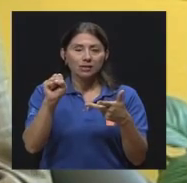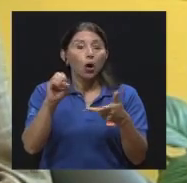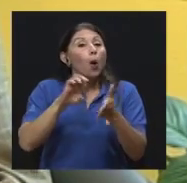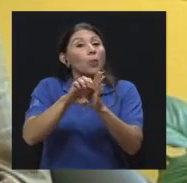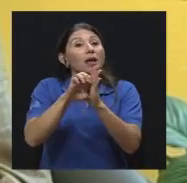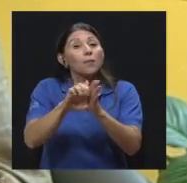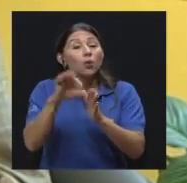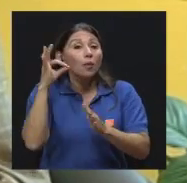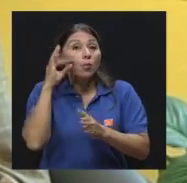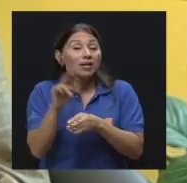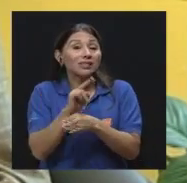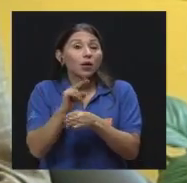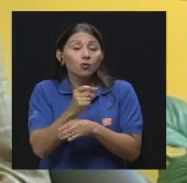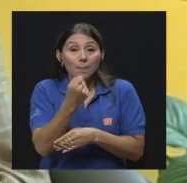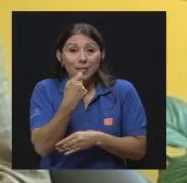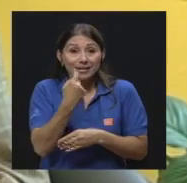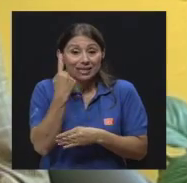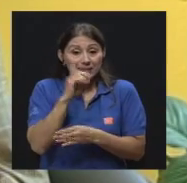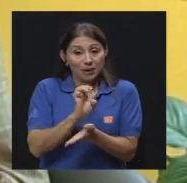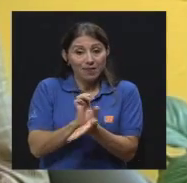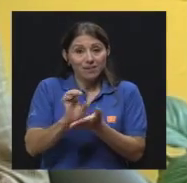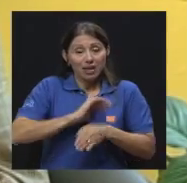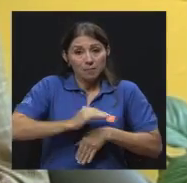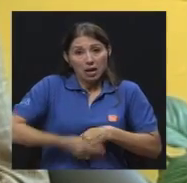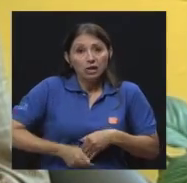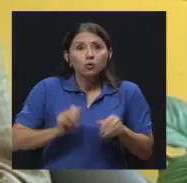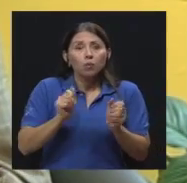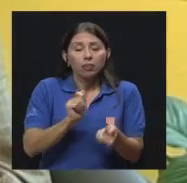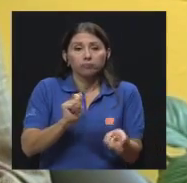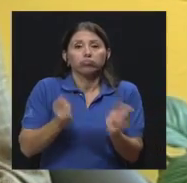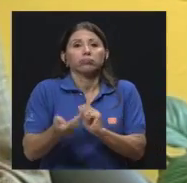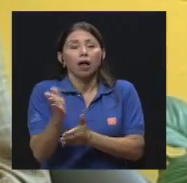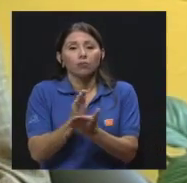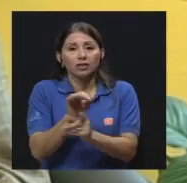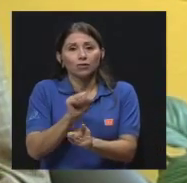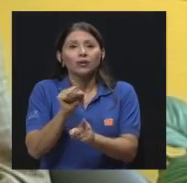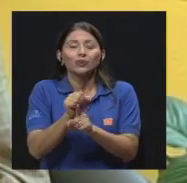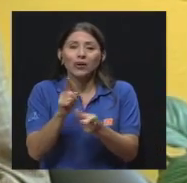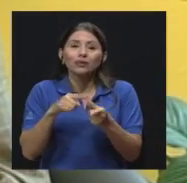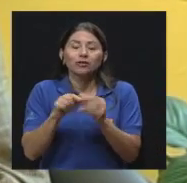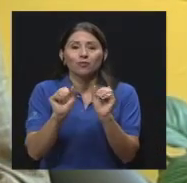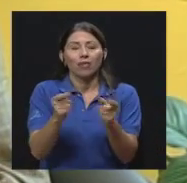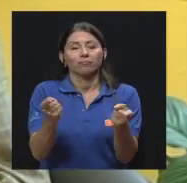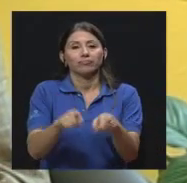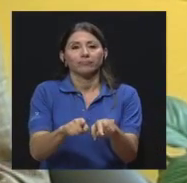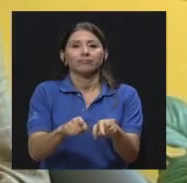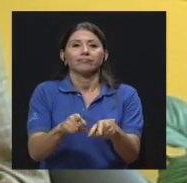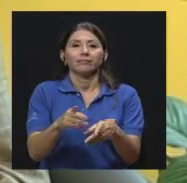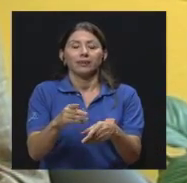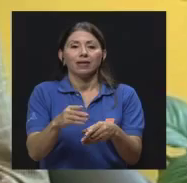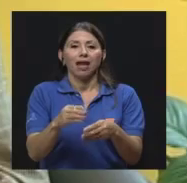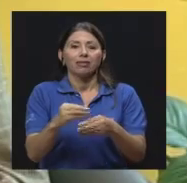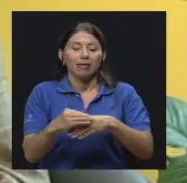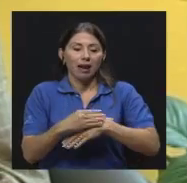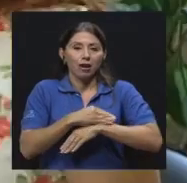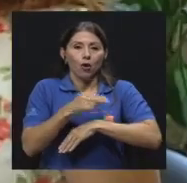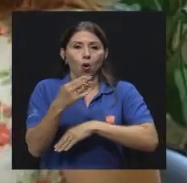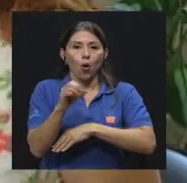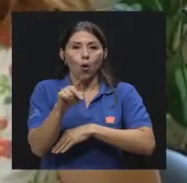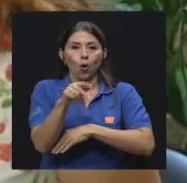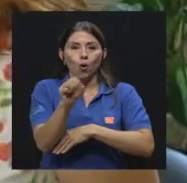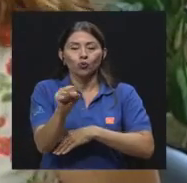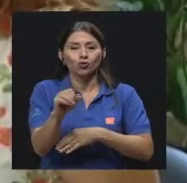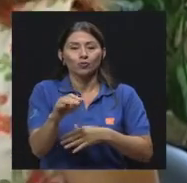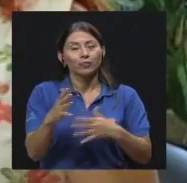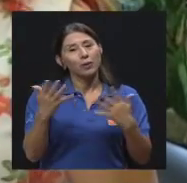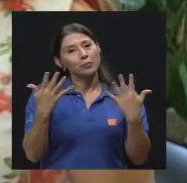mujeres, los anticonceptivos, por darles un ejemplo, que pueden alterar. Entonces, eso nos favorece a tener hongos también. Bueno, doctor, el tiempo